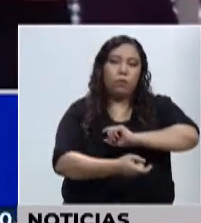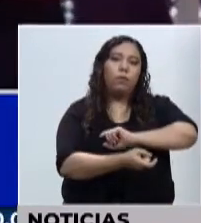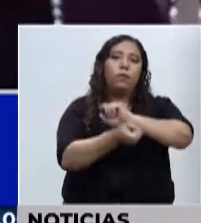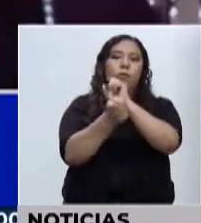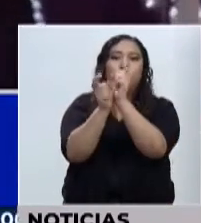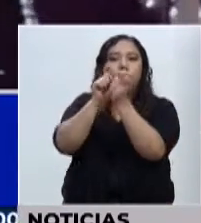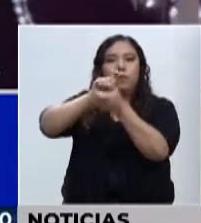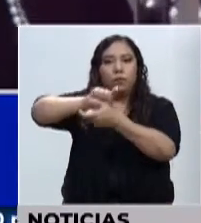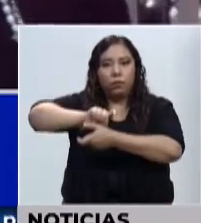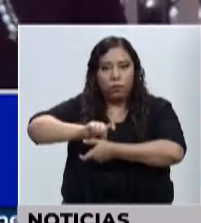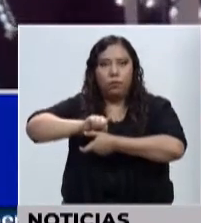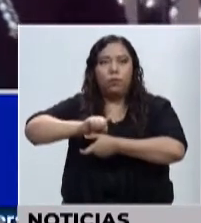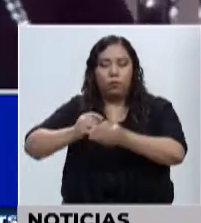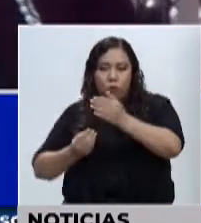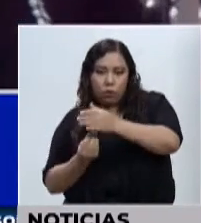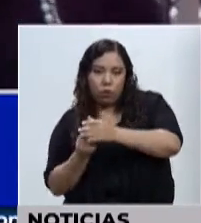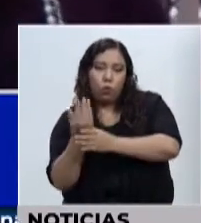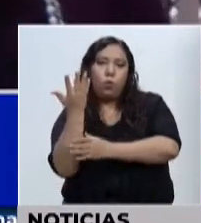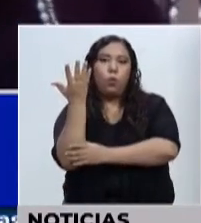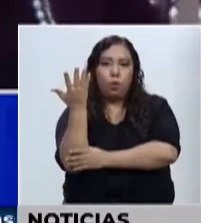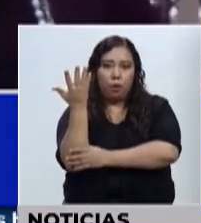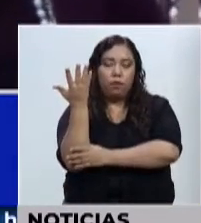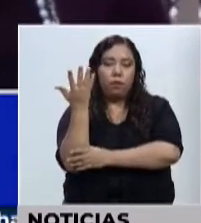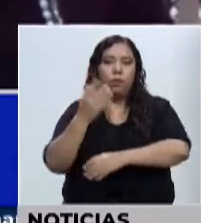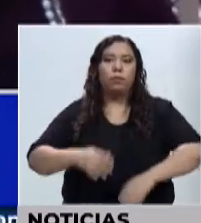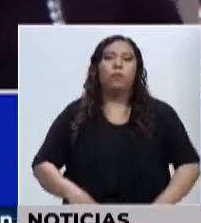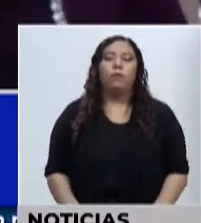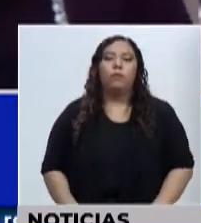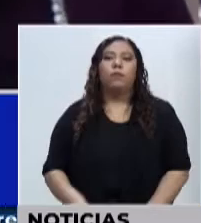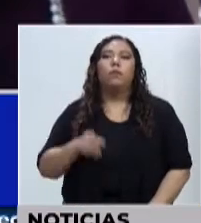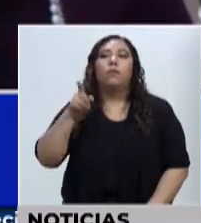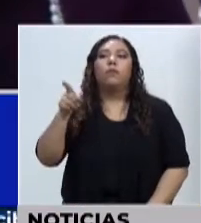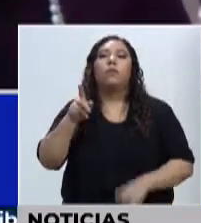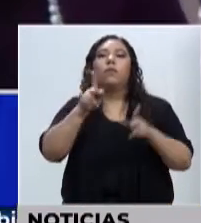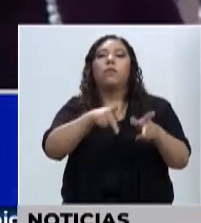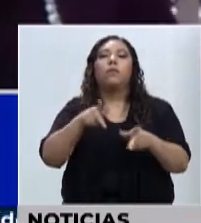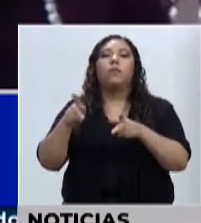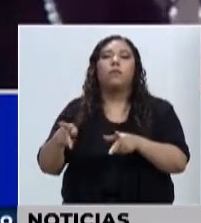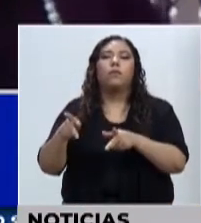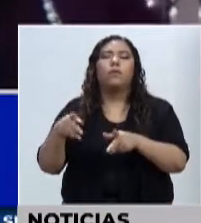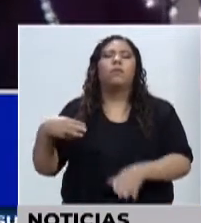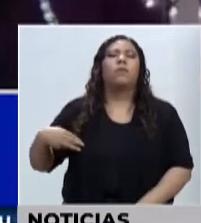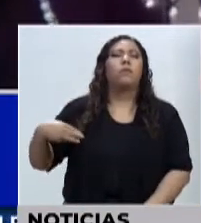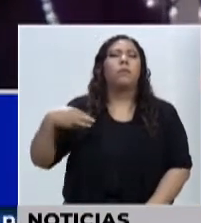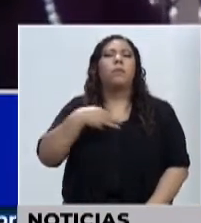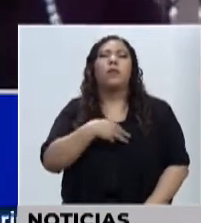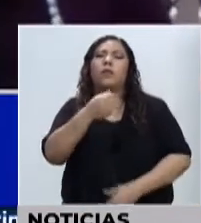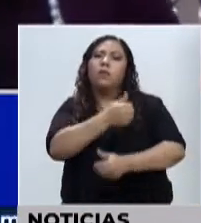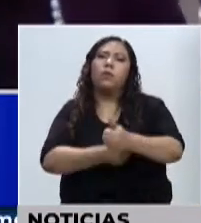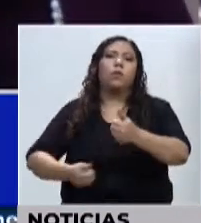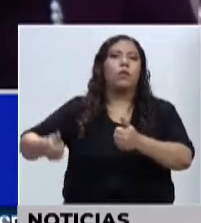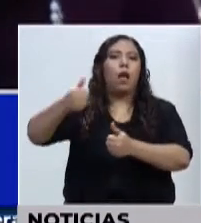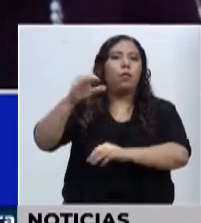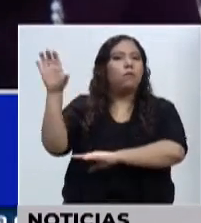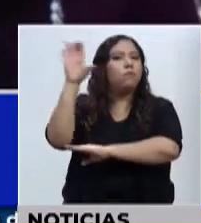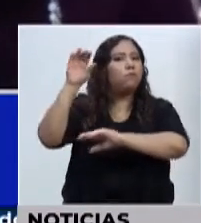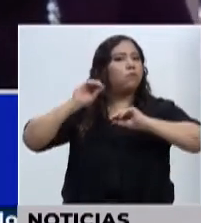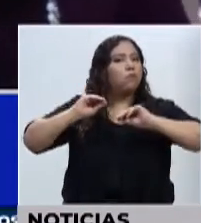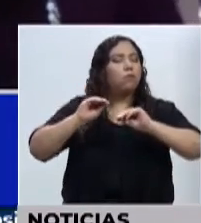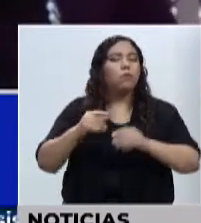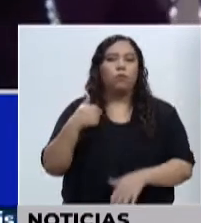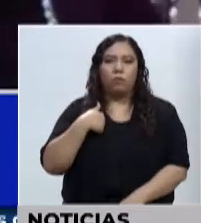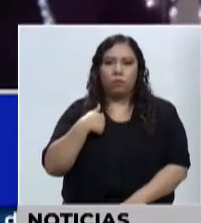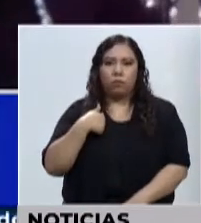poder ampliar el fortalecimiento intelectual de altos funcionarios públicos de Honduras. Pero basado en eso va mi siguiente pregunta.